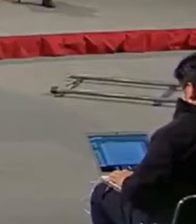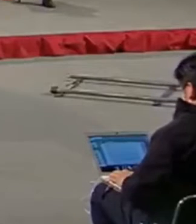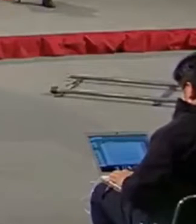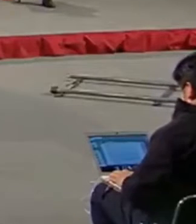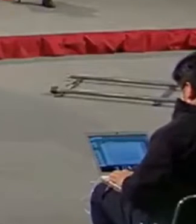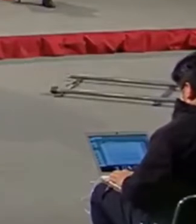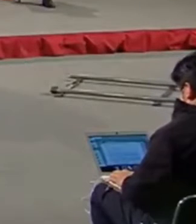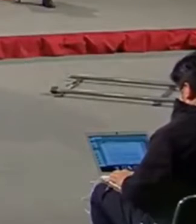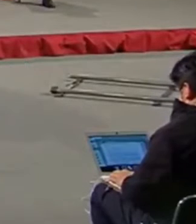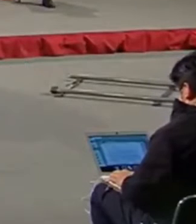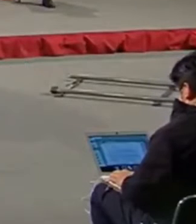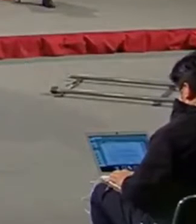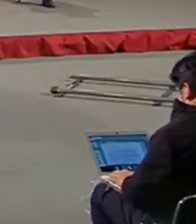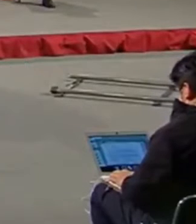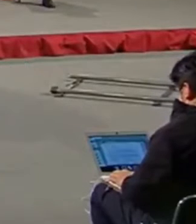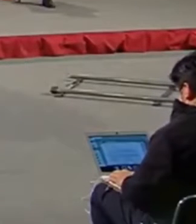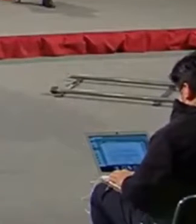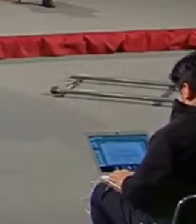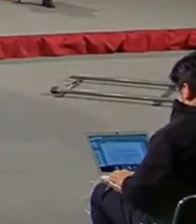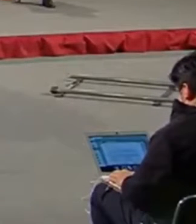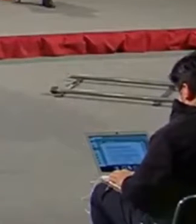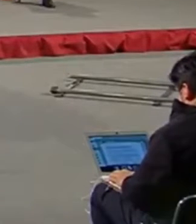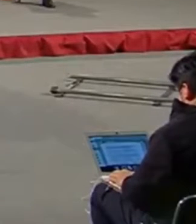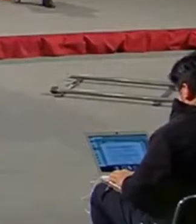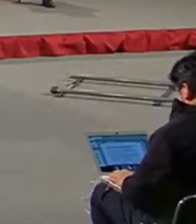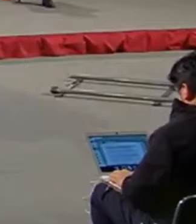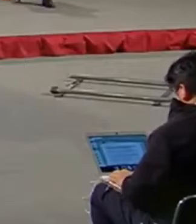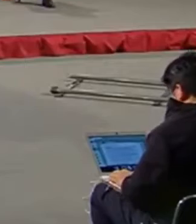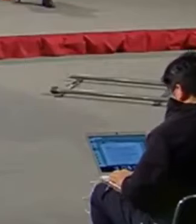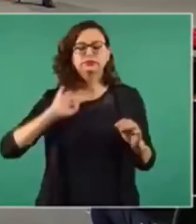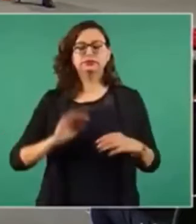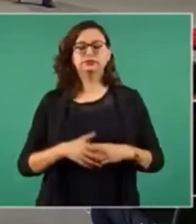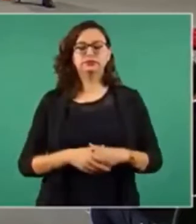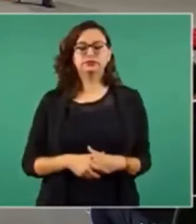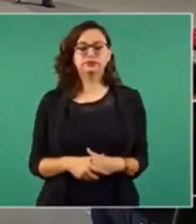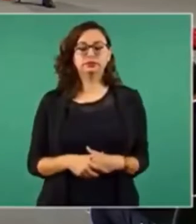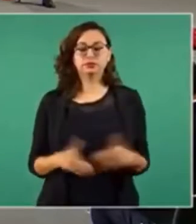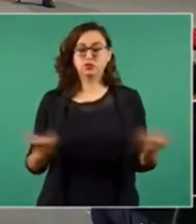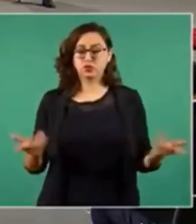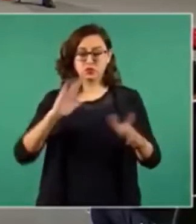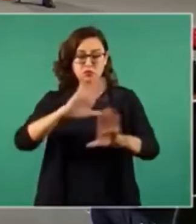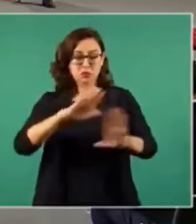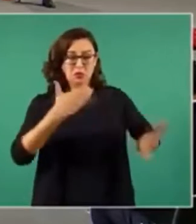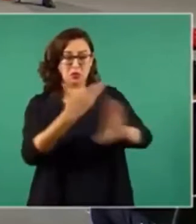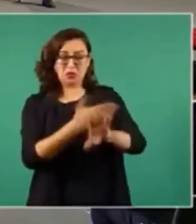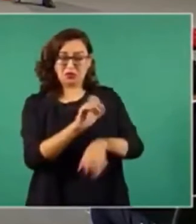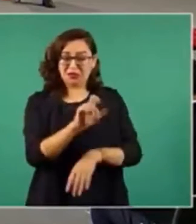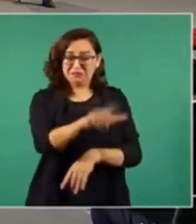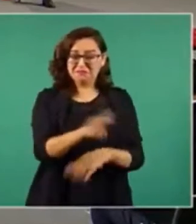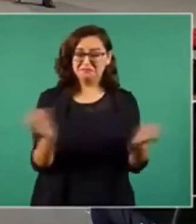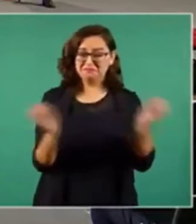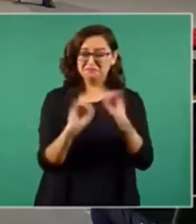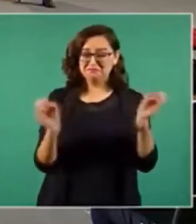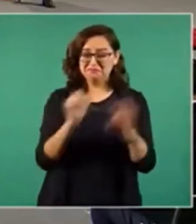No tengo nada que ver con la persecución que supone Ricardo Anaya. No tengo nada que ver.